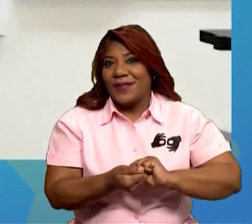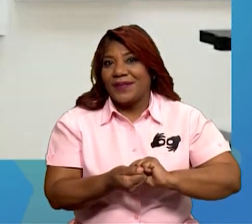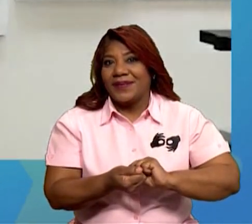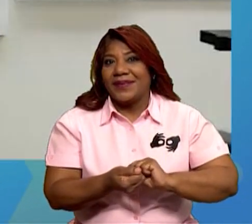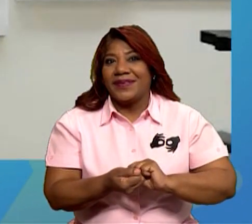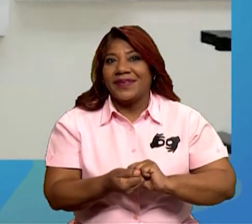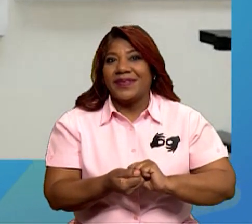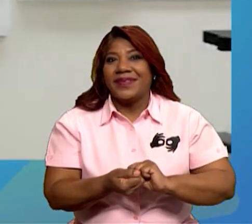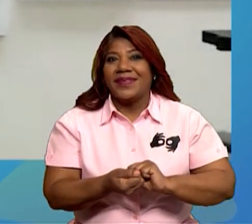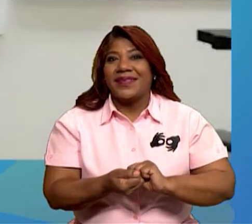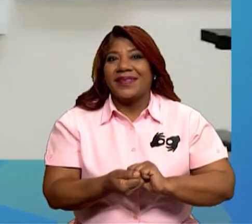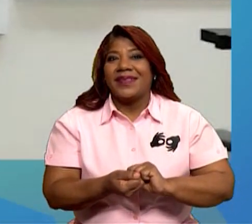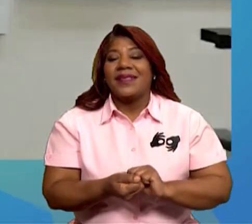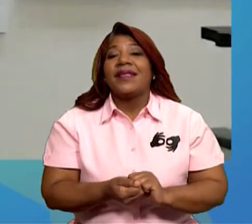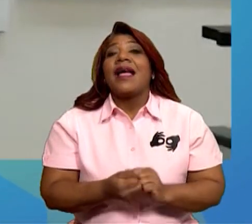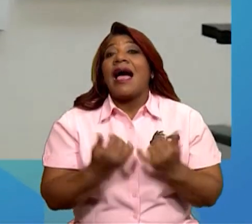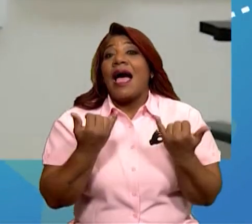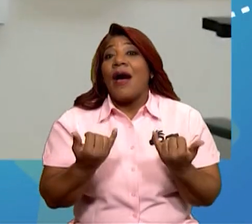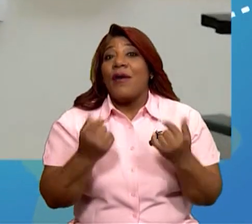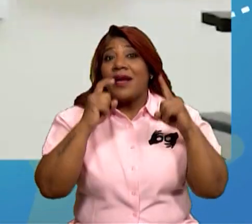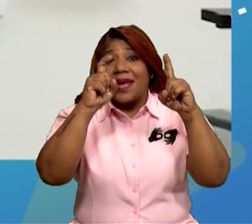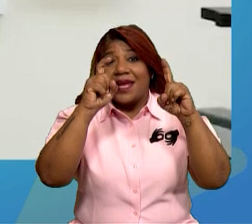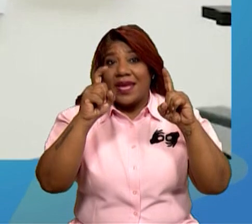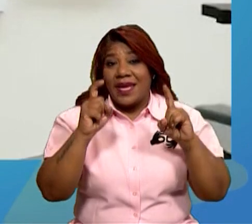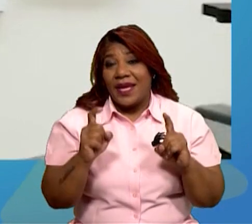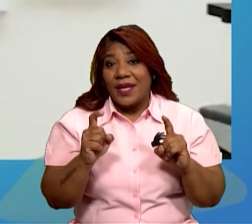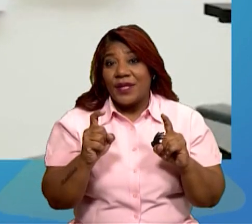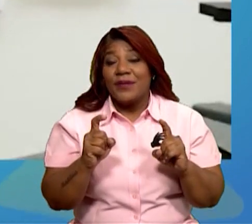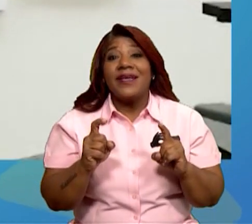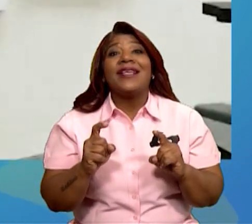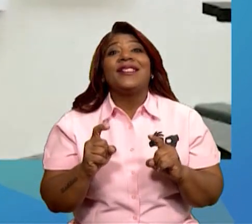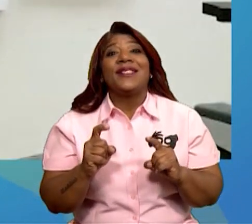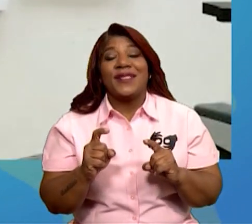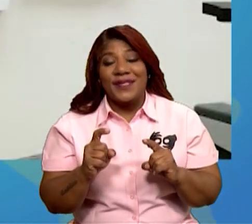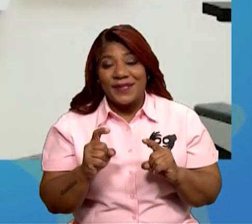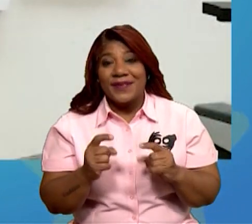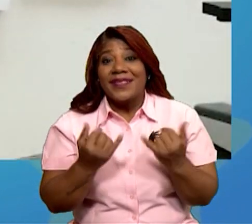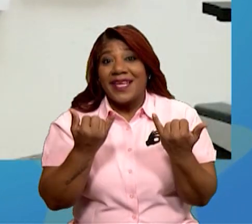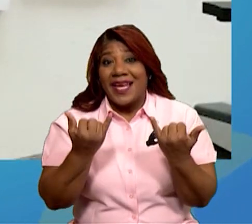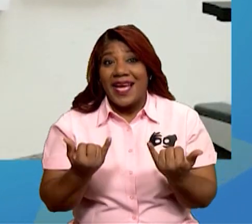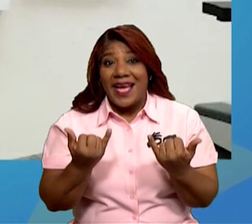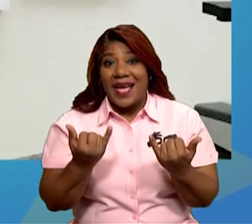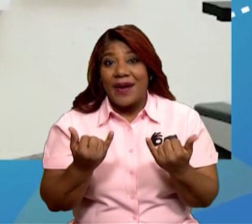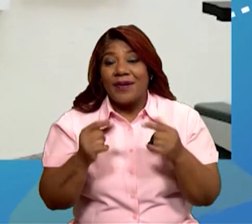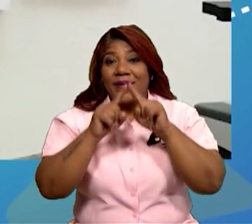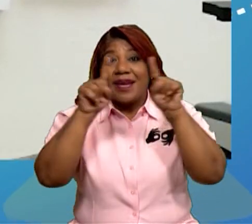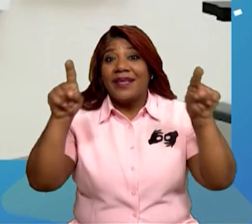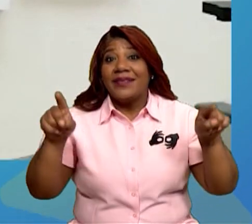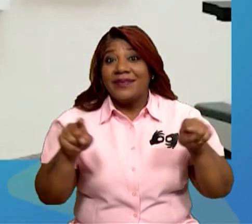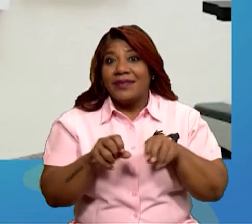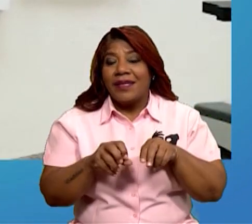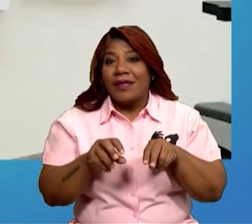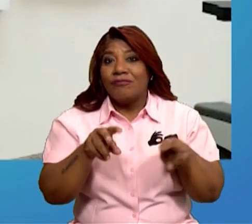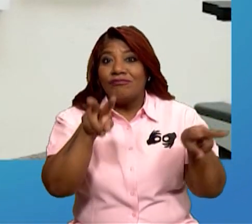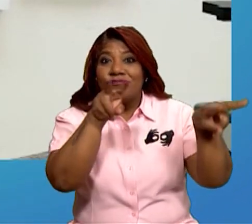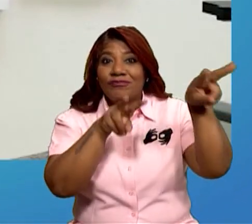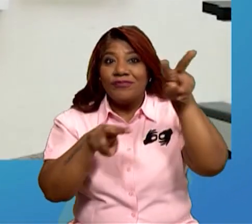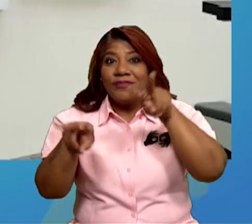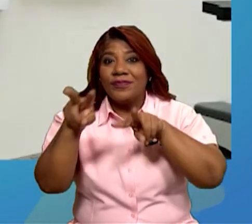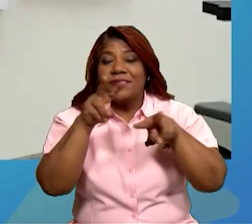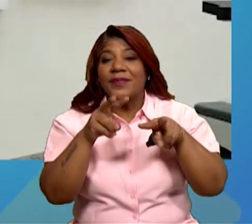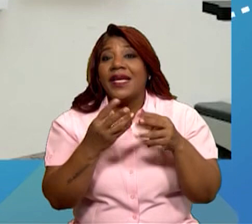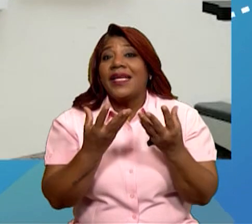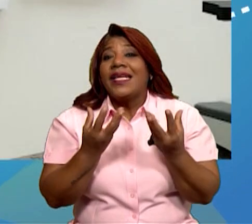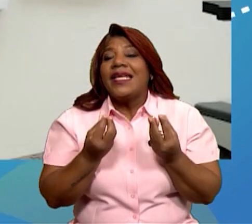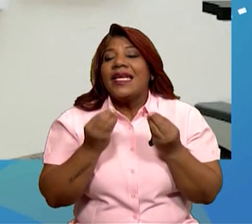Me moví a educación. Desde este campo y últimamente a través de estas pantallas, trato de enseñar